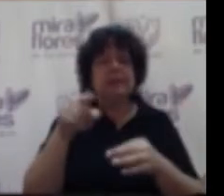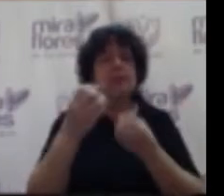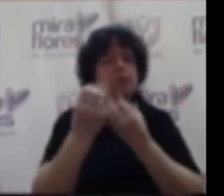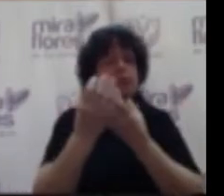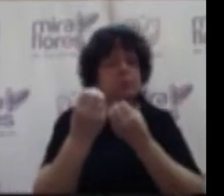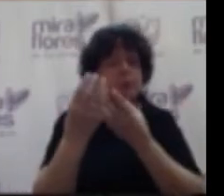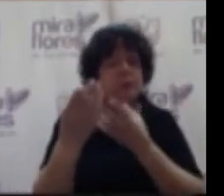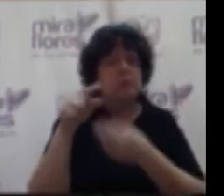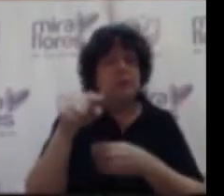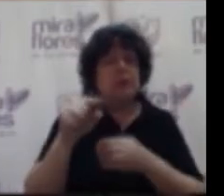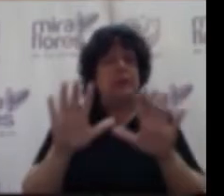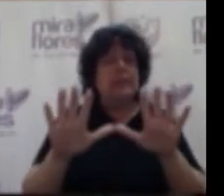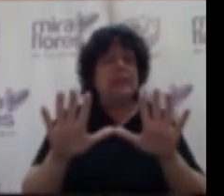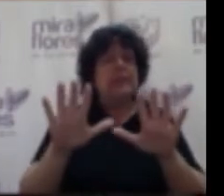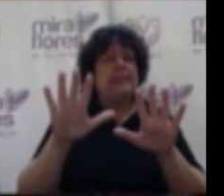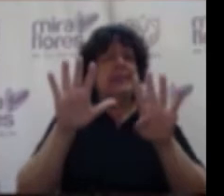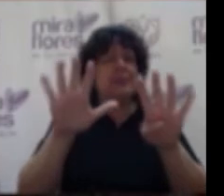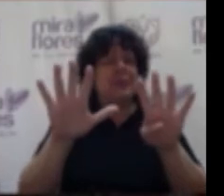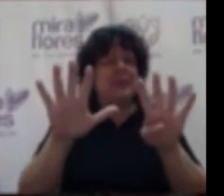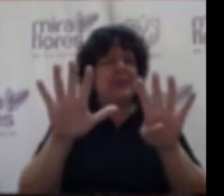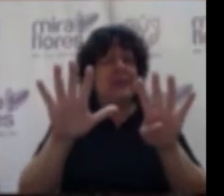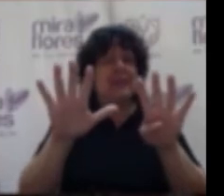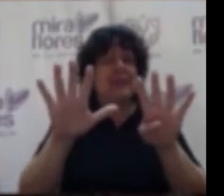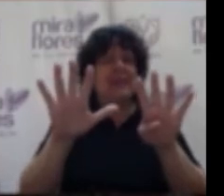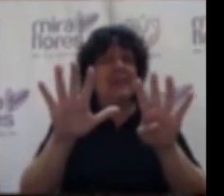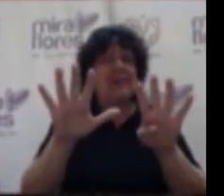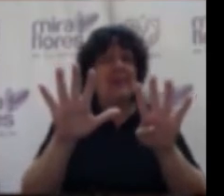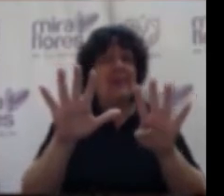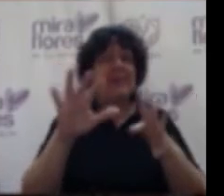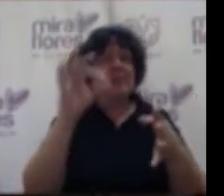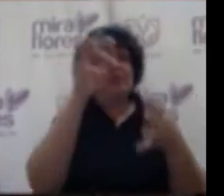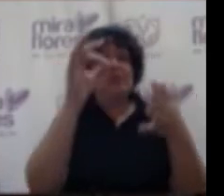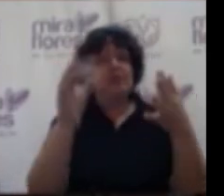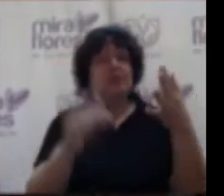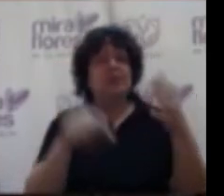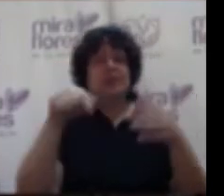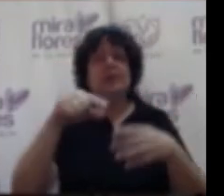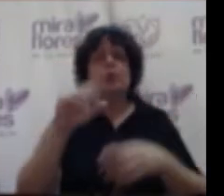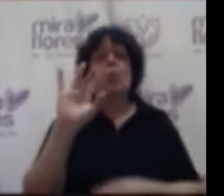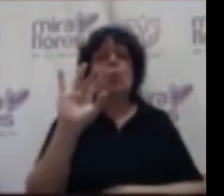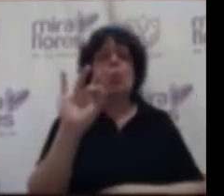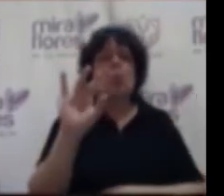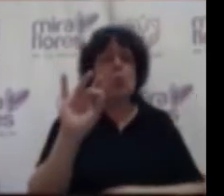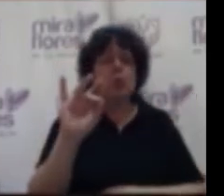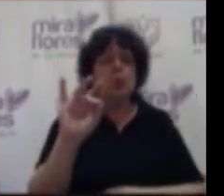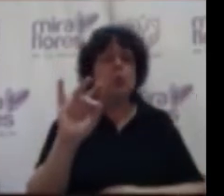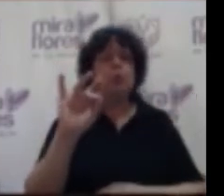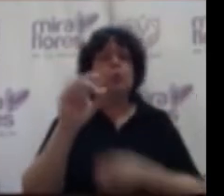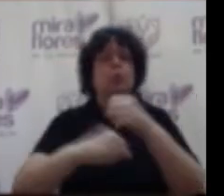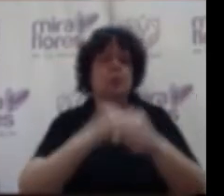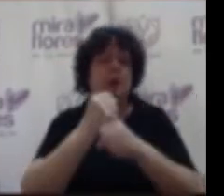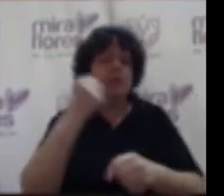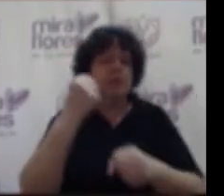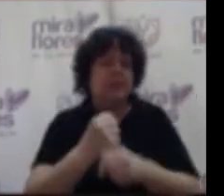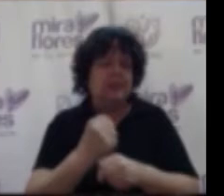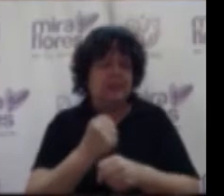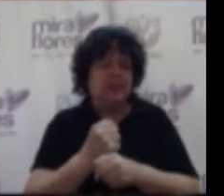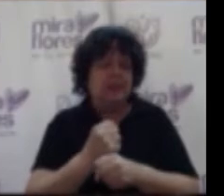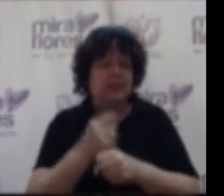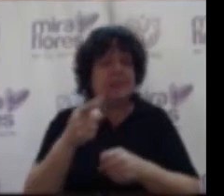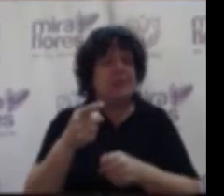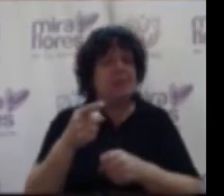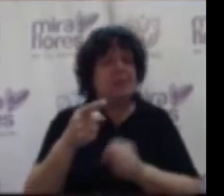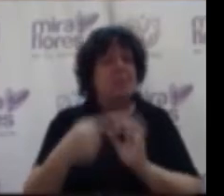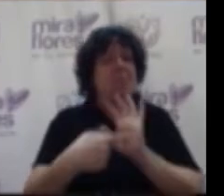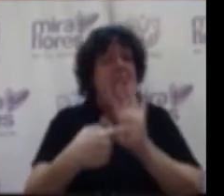este dato porque son diecinueve reconocimientos en estos ocho años lo cual nos muestra que